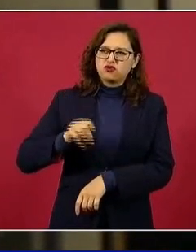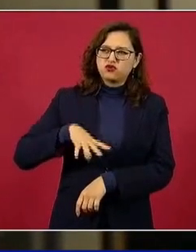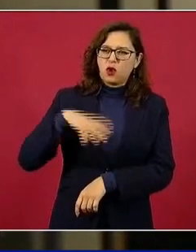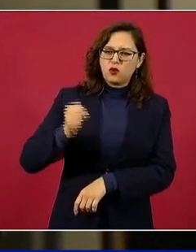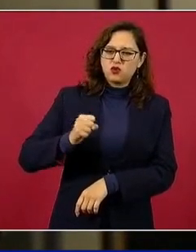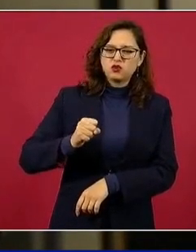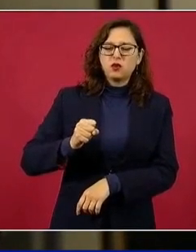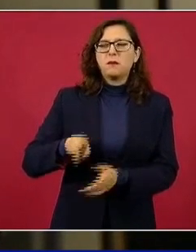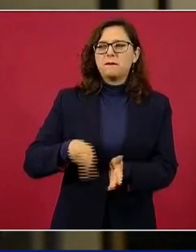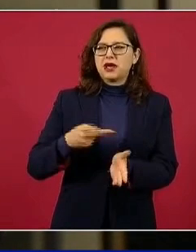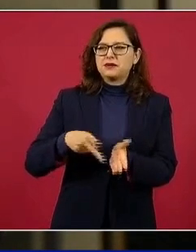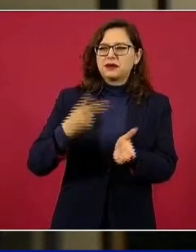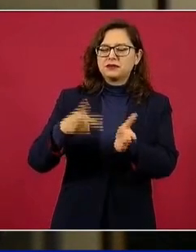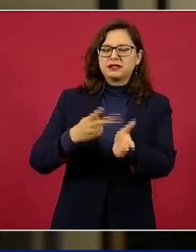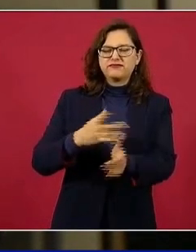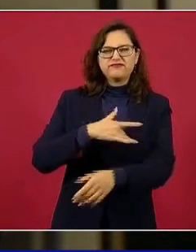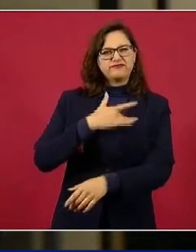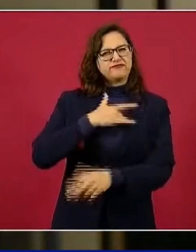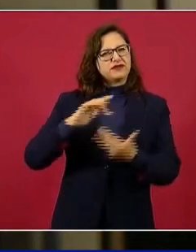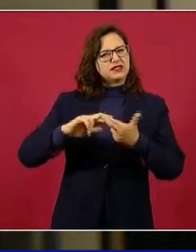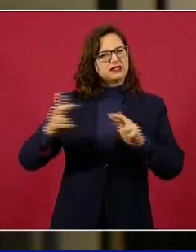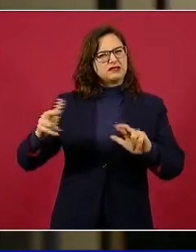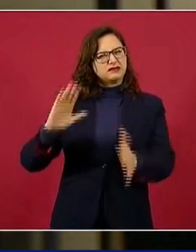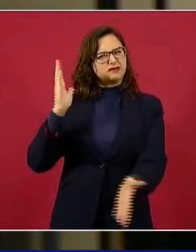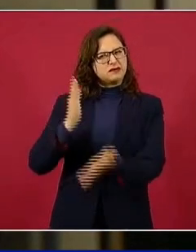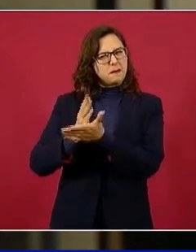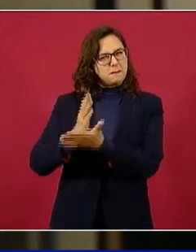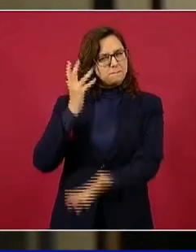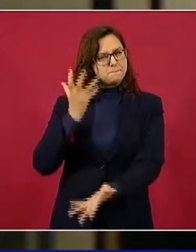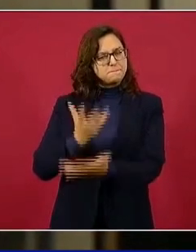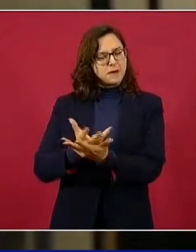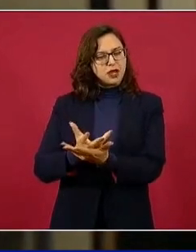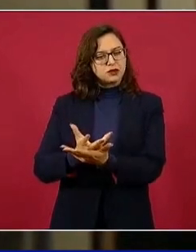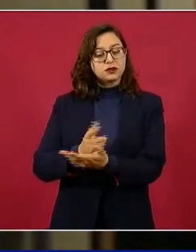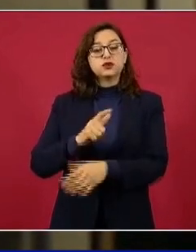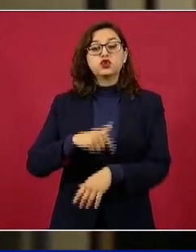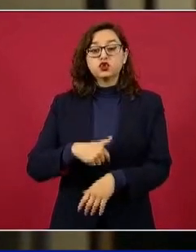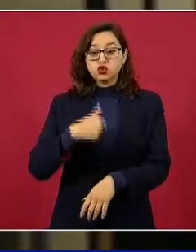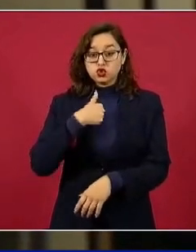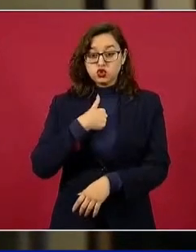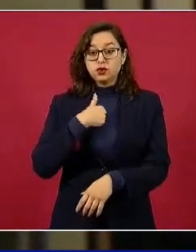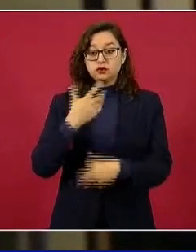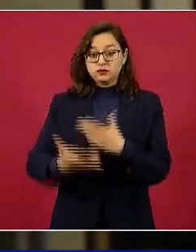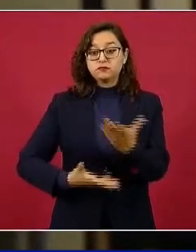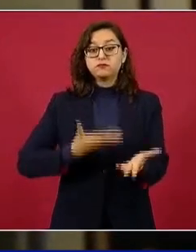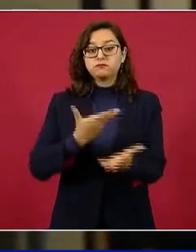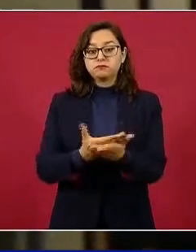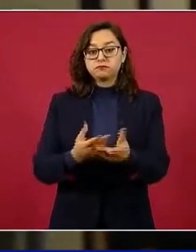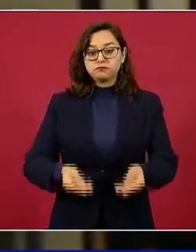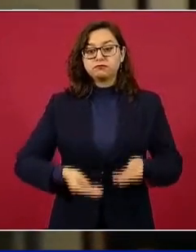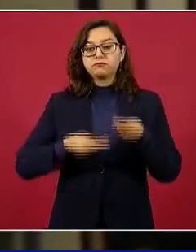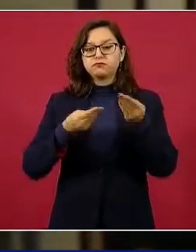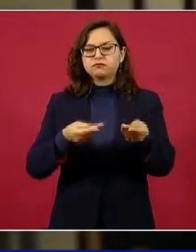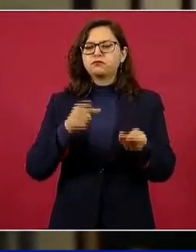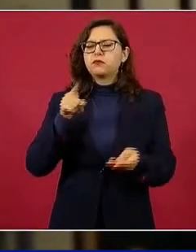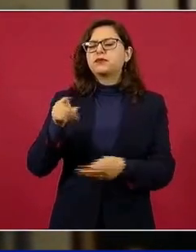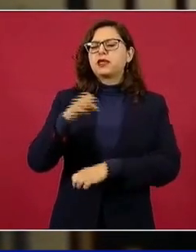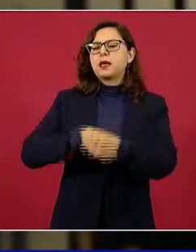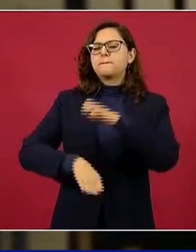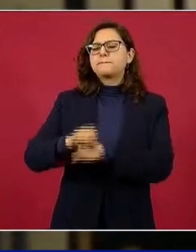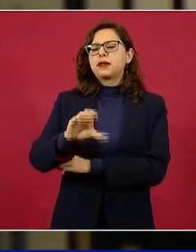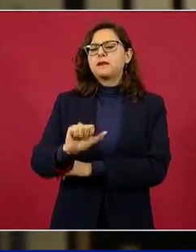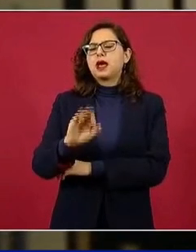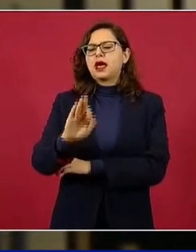la Fiscalía Especial contra la Corrupción y la Criminalidad, organizada en Madrid, para que le aclaren por qué encubrieron a la empresa CAF